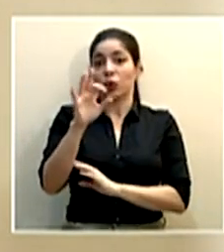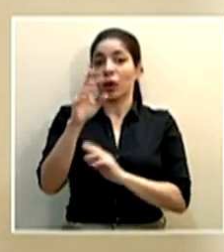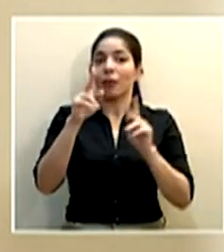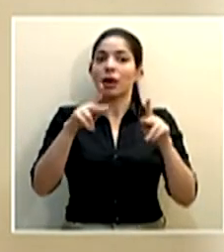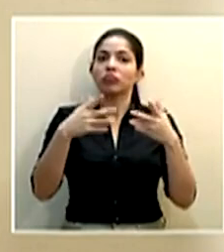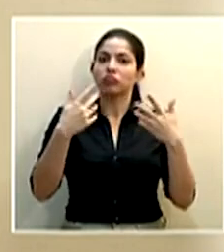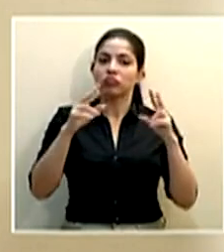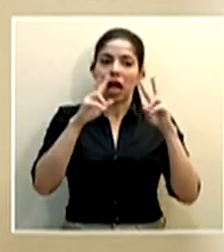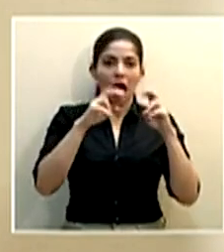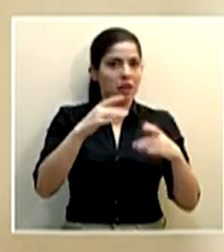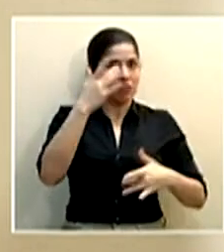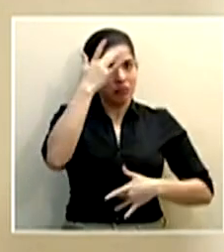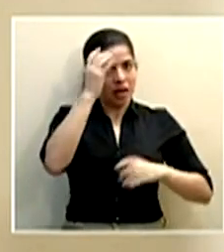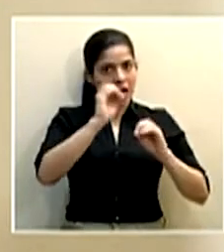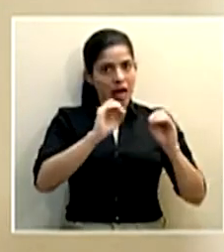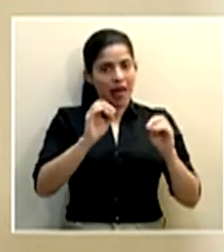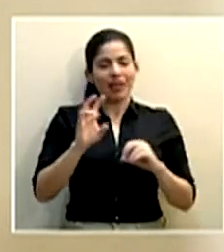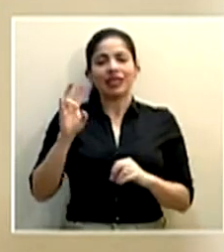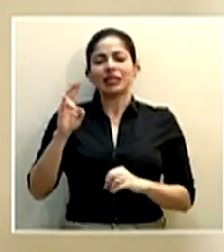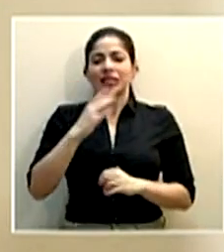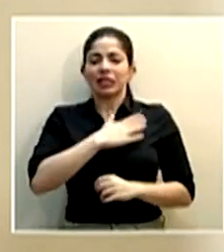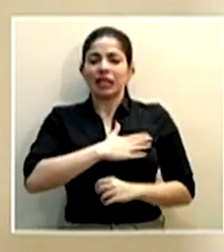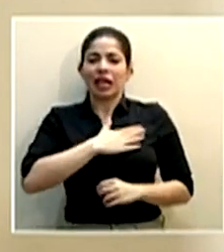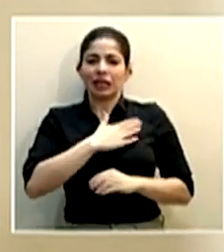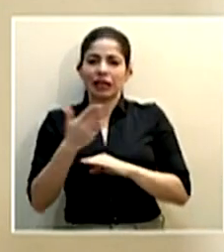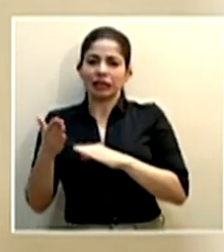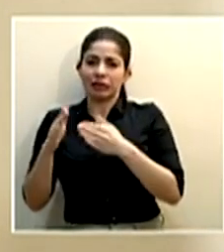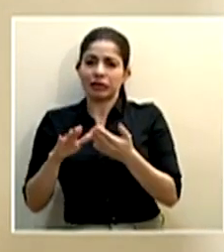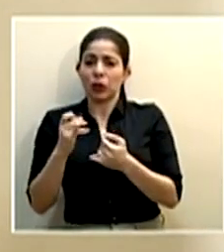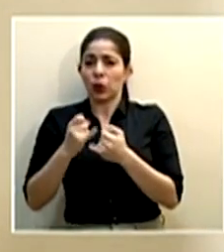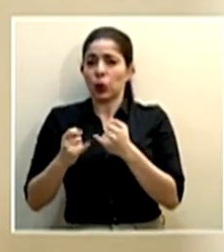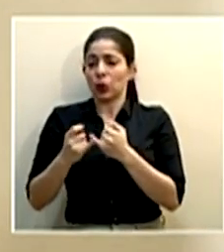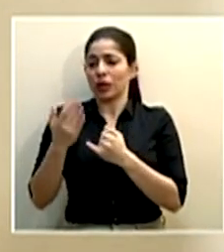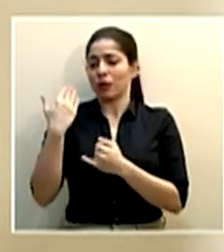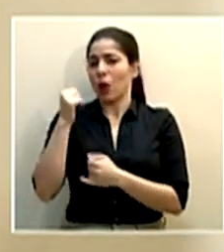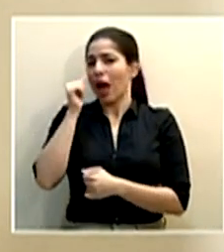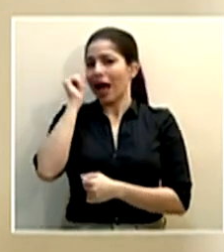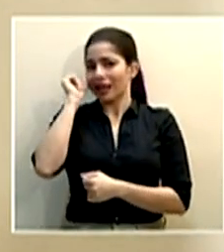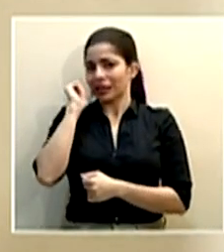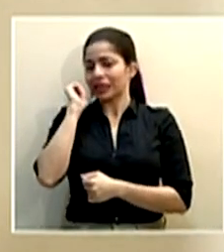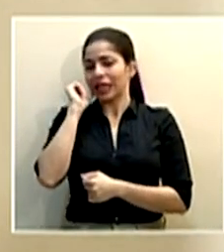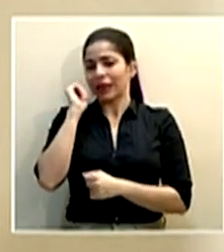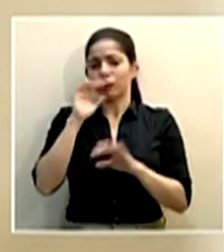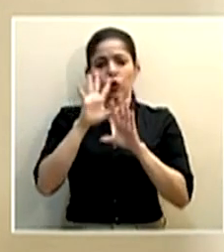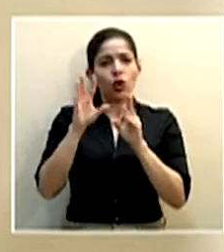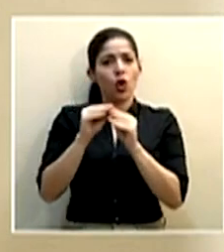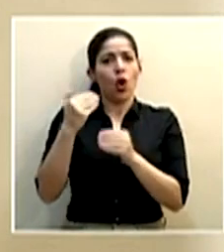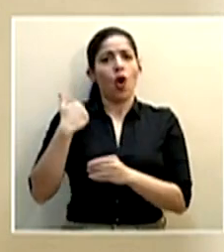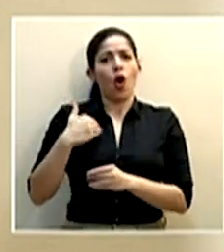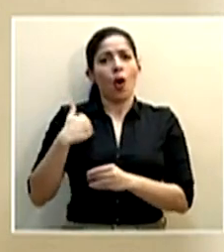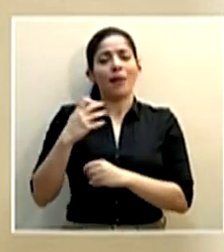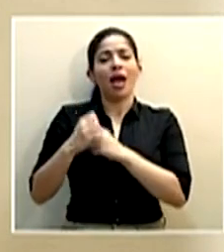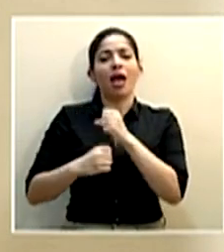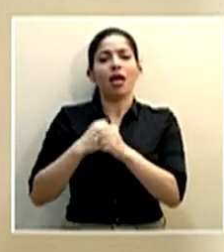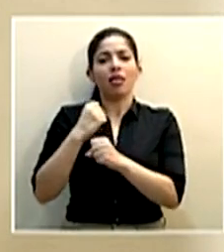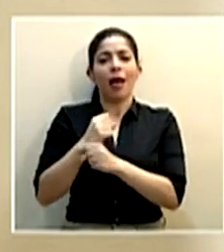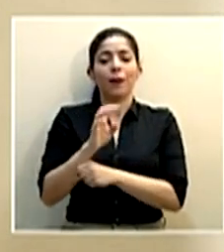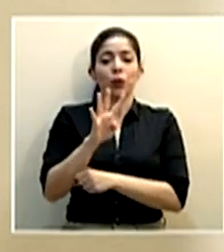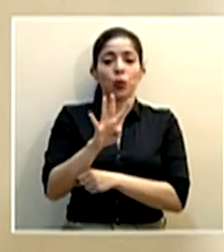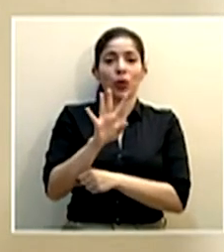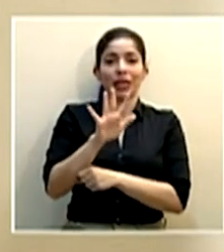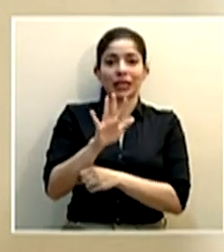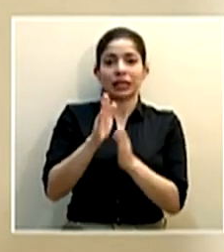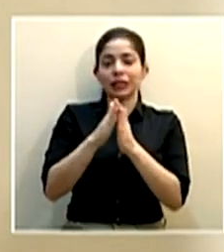personas, se registran siete lamentables fallecimientos, el último se dio el día de ayer, son todos hombres con un rango de edad que va desde los